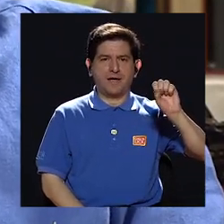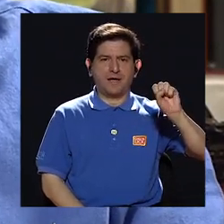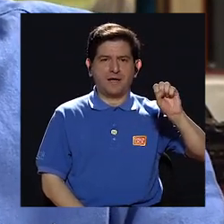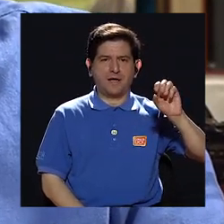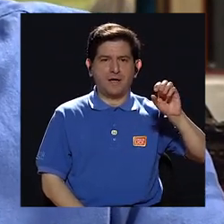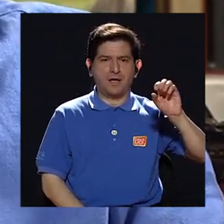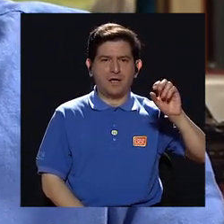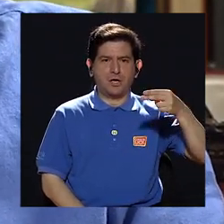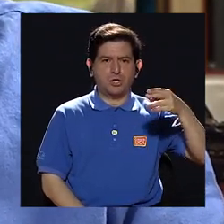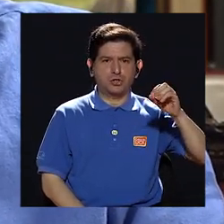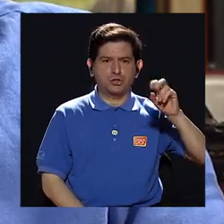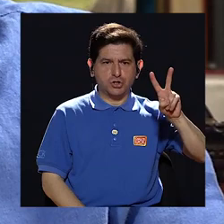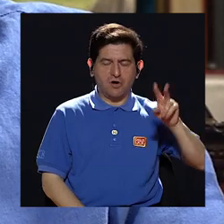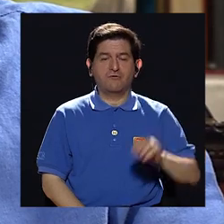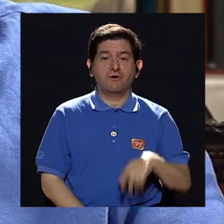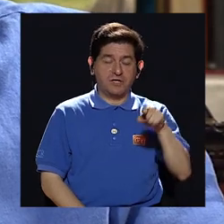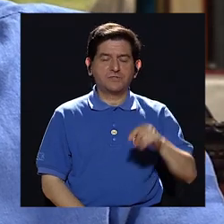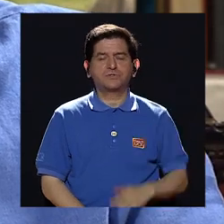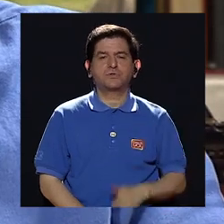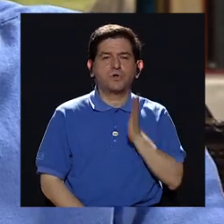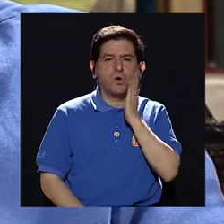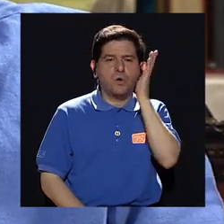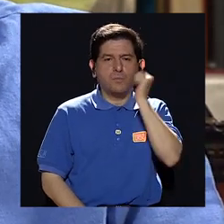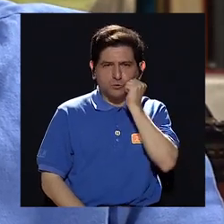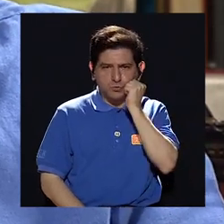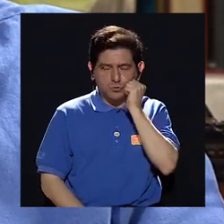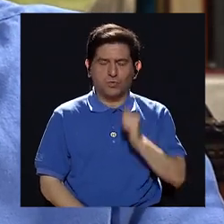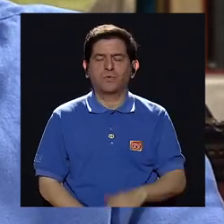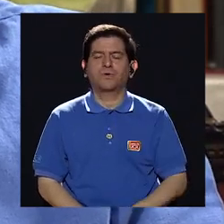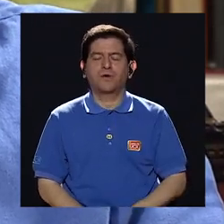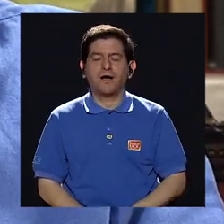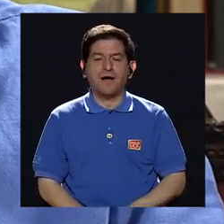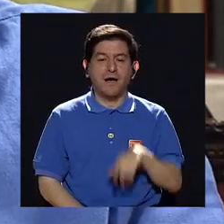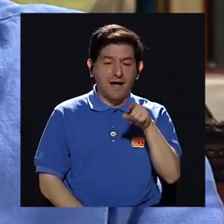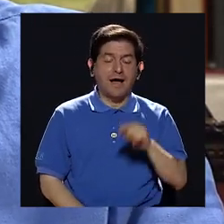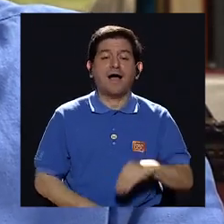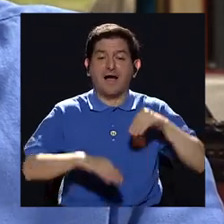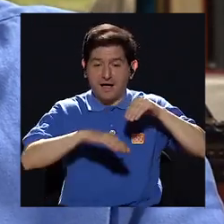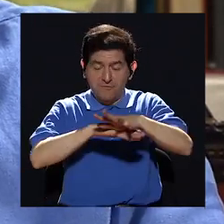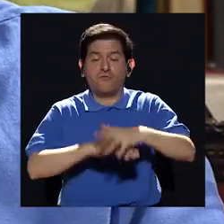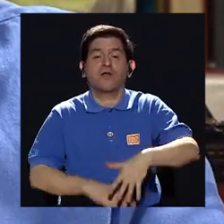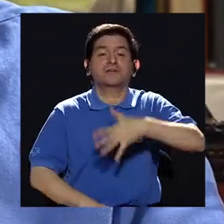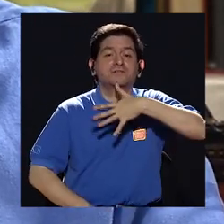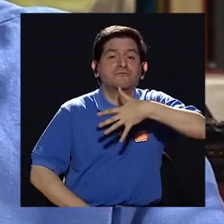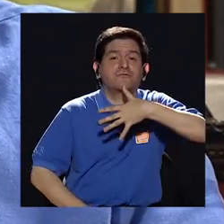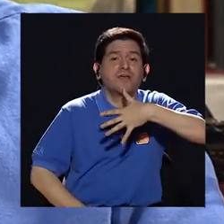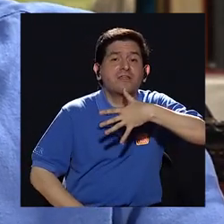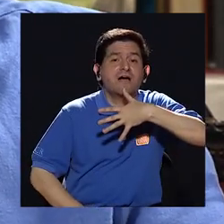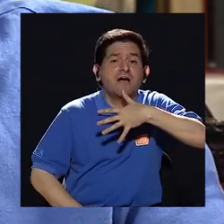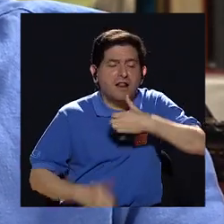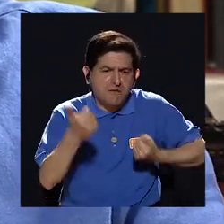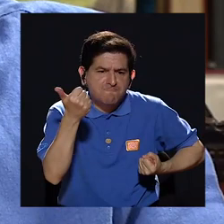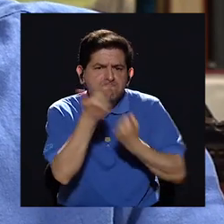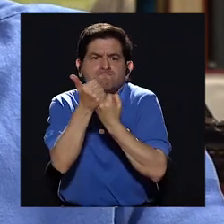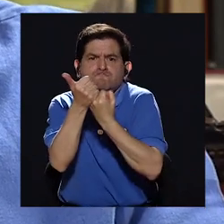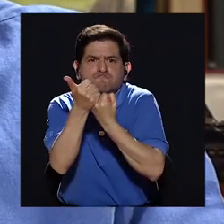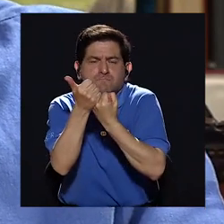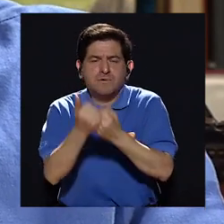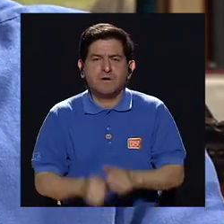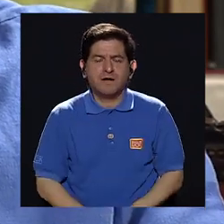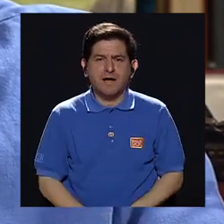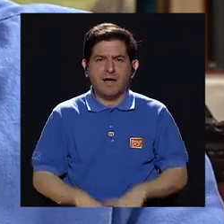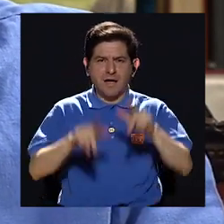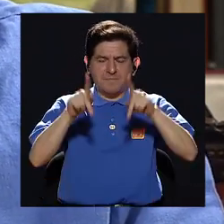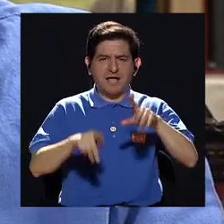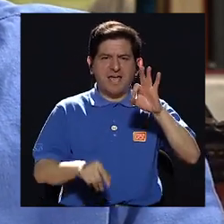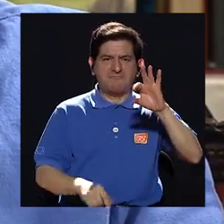Y la injerencia evidentemente de Fidel Castro apoyando a los